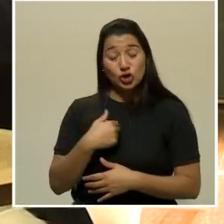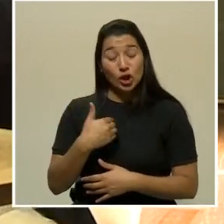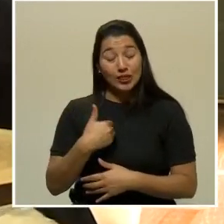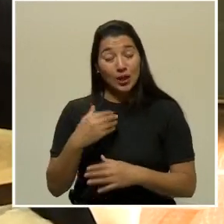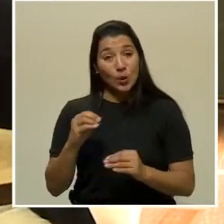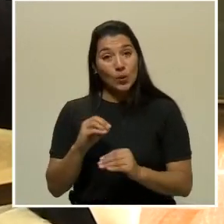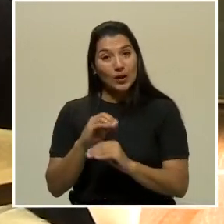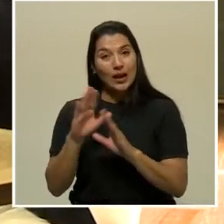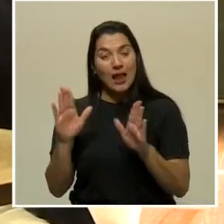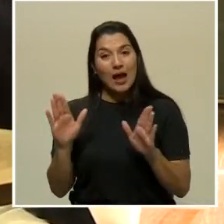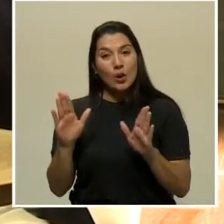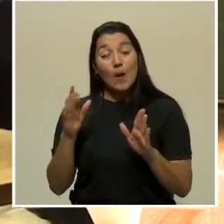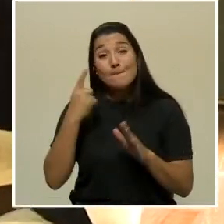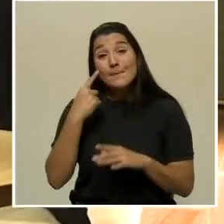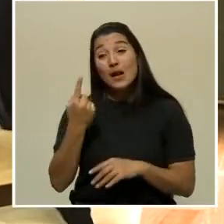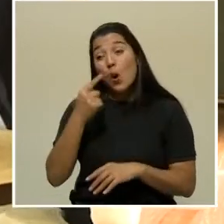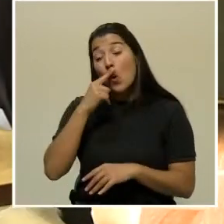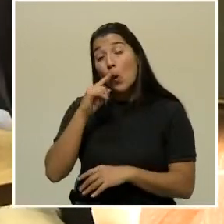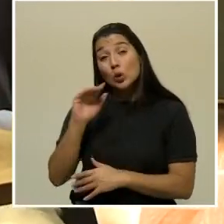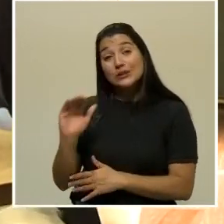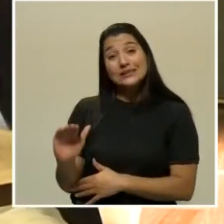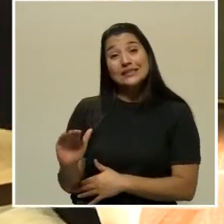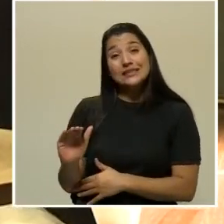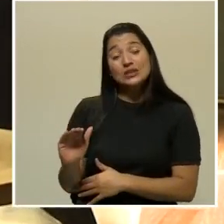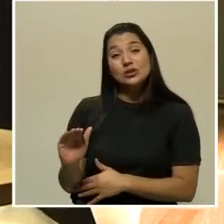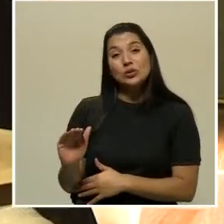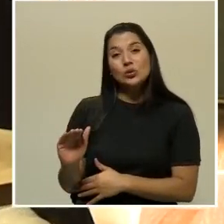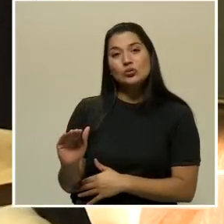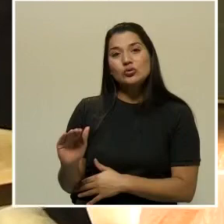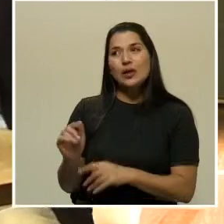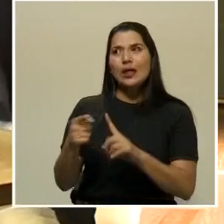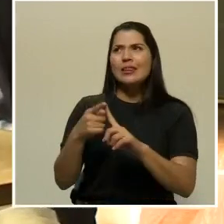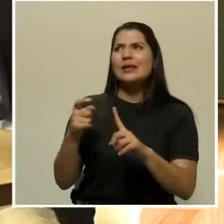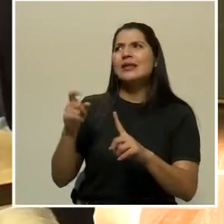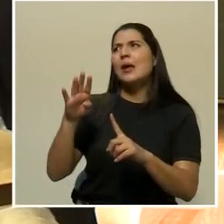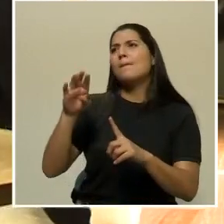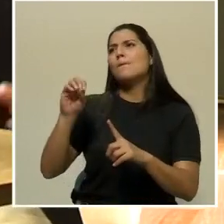clarísimo que para un niño de Boca de Arenal,